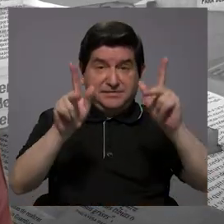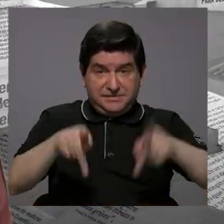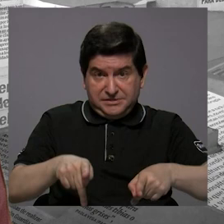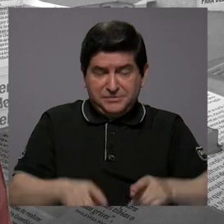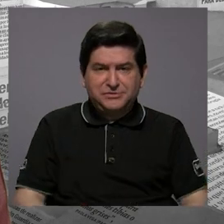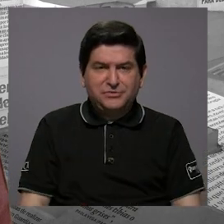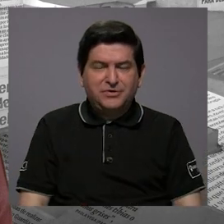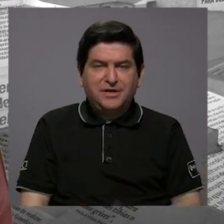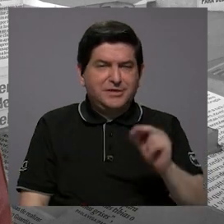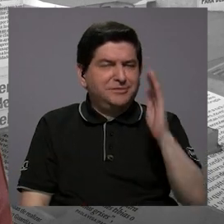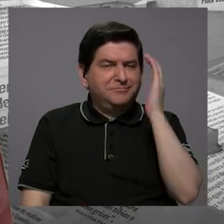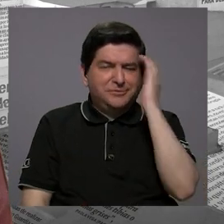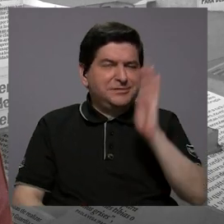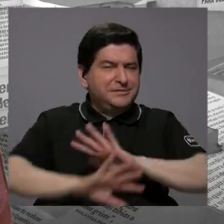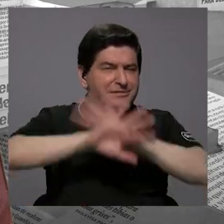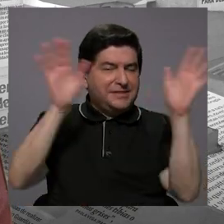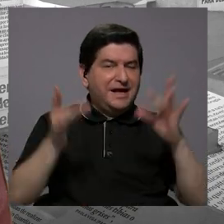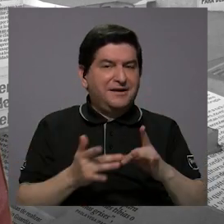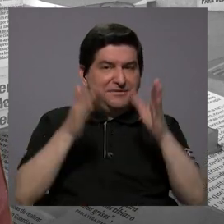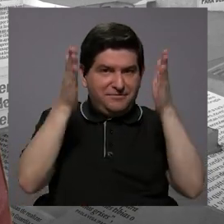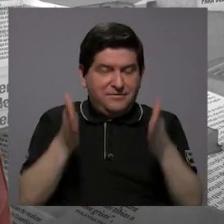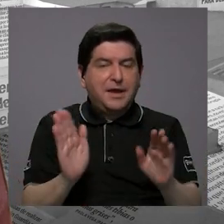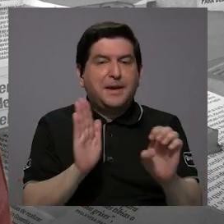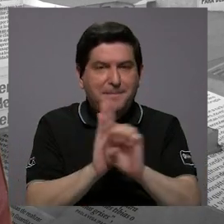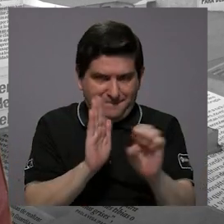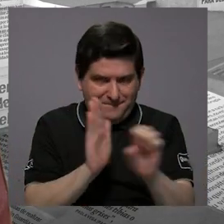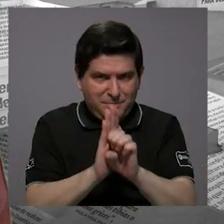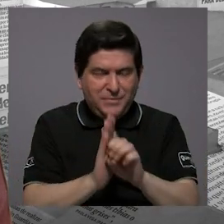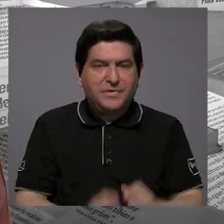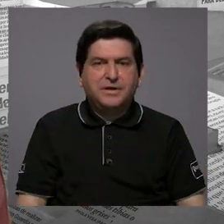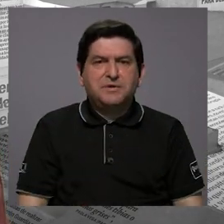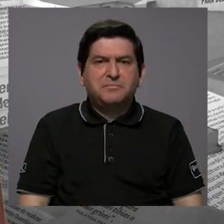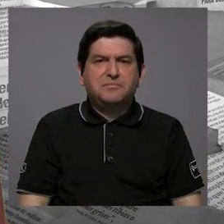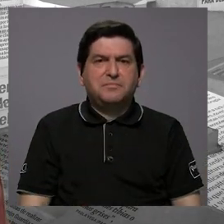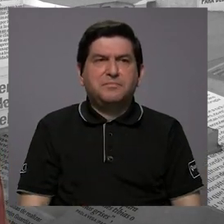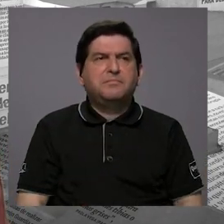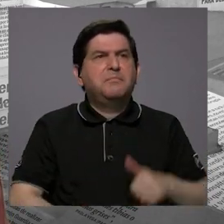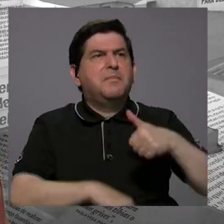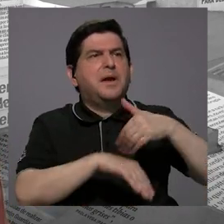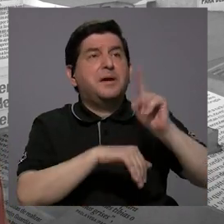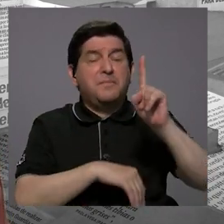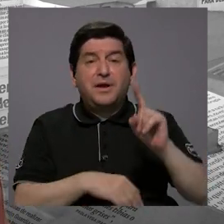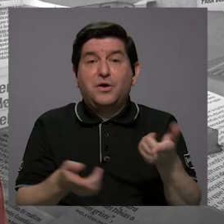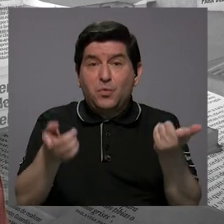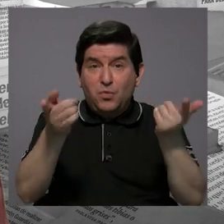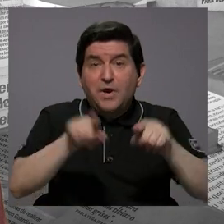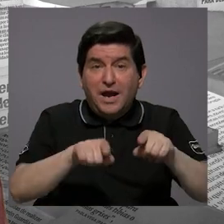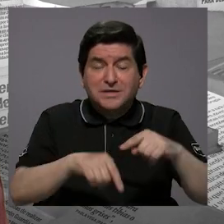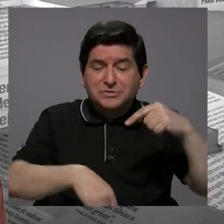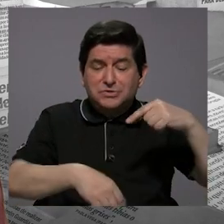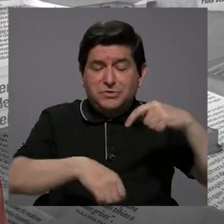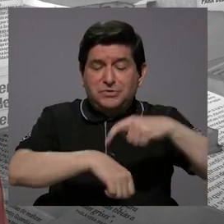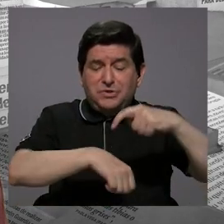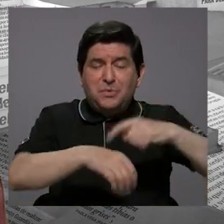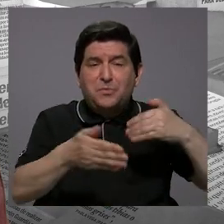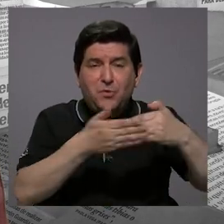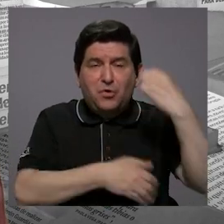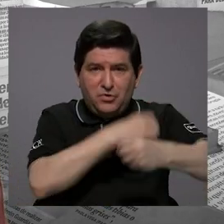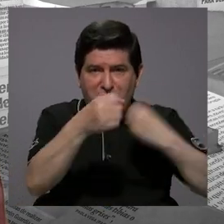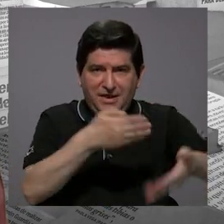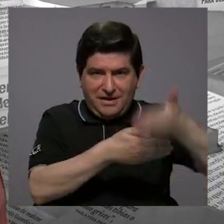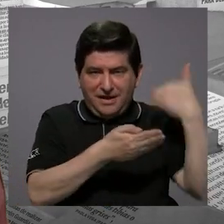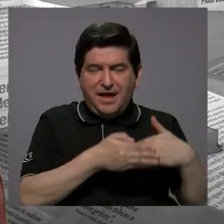tiene claro que los especialistas, por ejemplo, mandan a un caso que pasó hace poco, el año pasado,